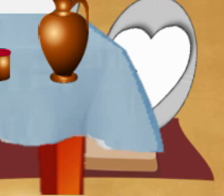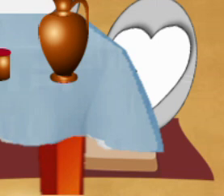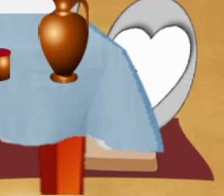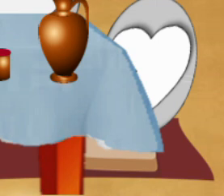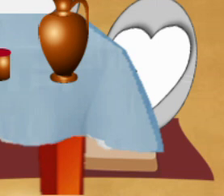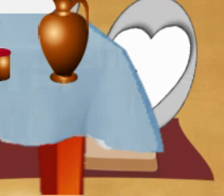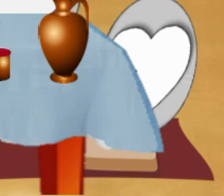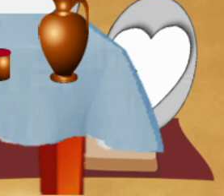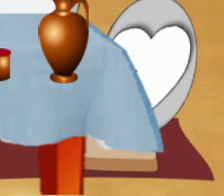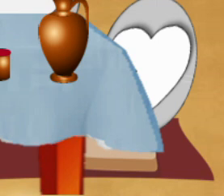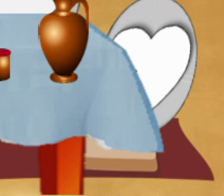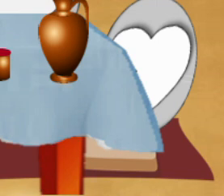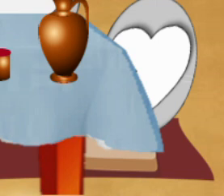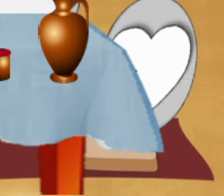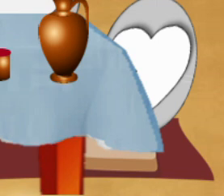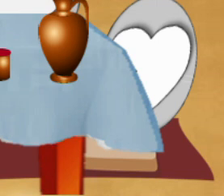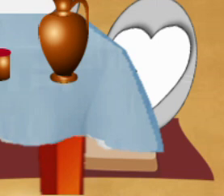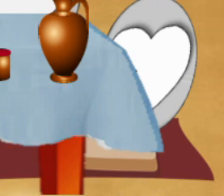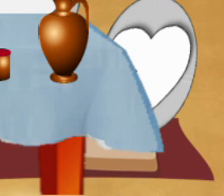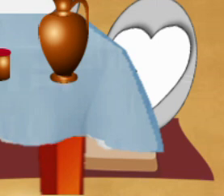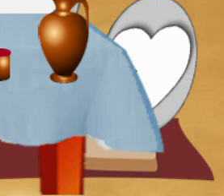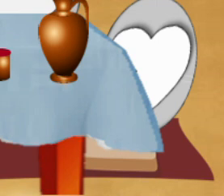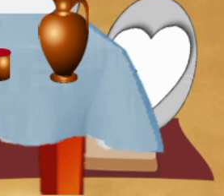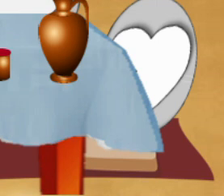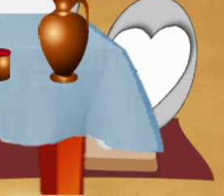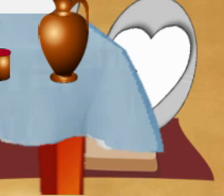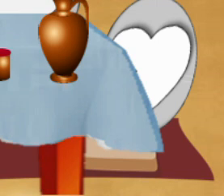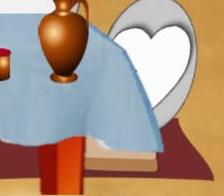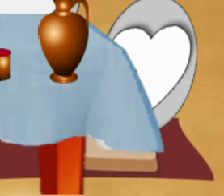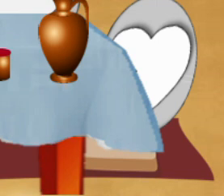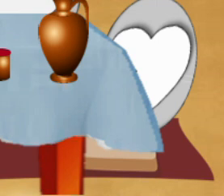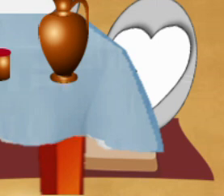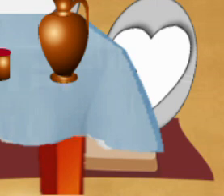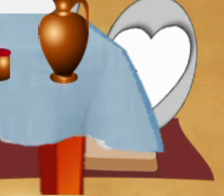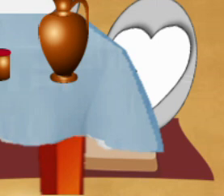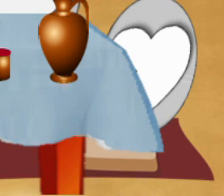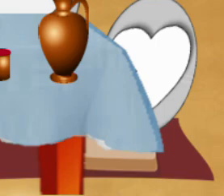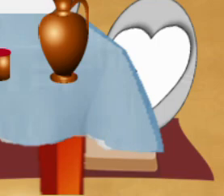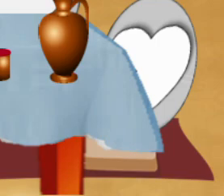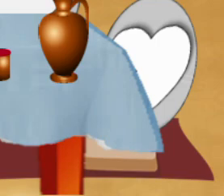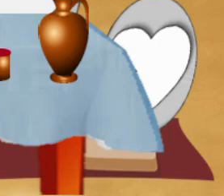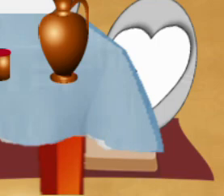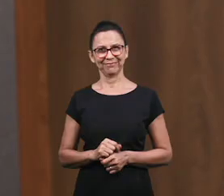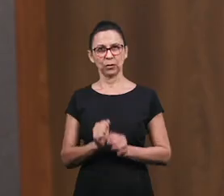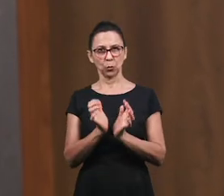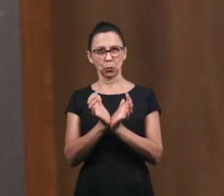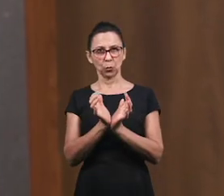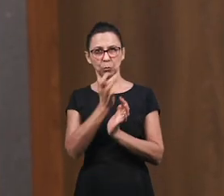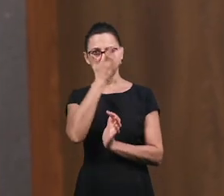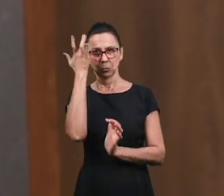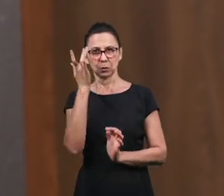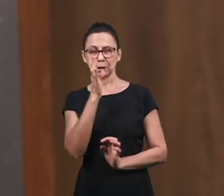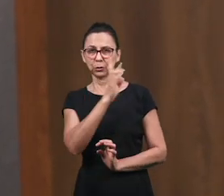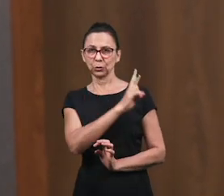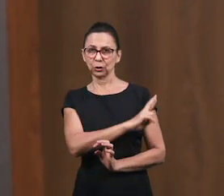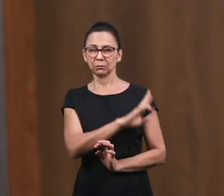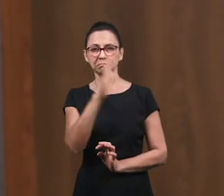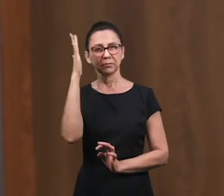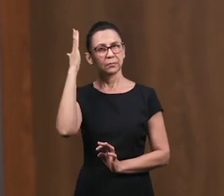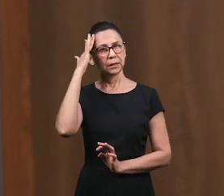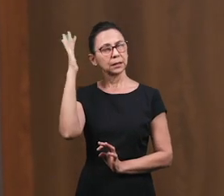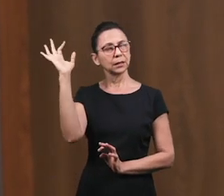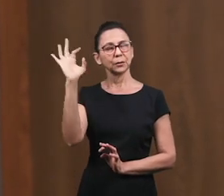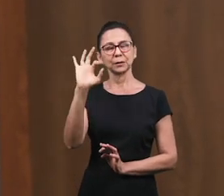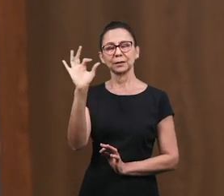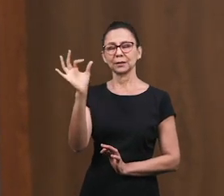este? Que hasta perdona pecados Lo que ellos religiosos No entendieron Es que Sobre Jesús